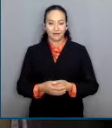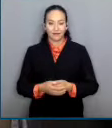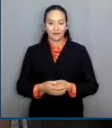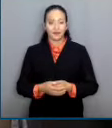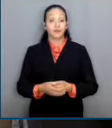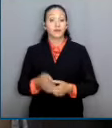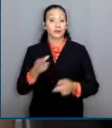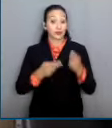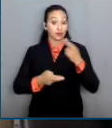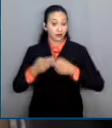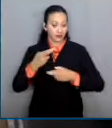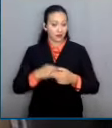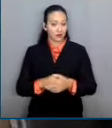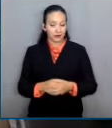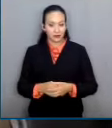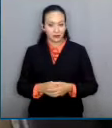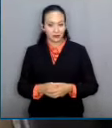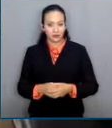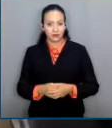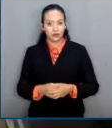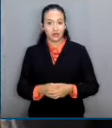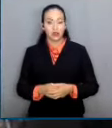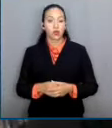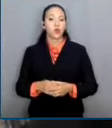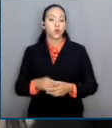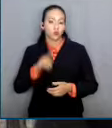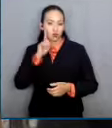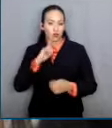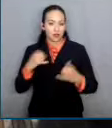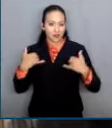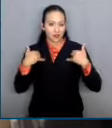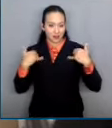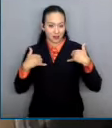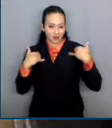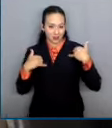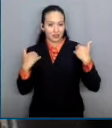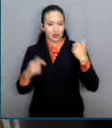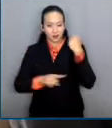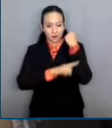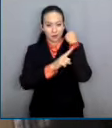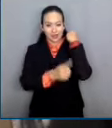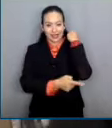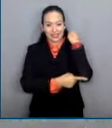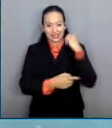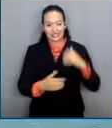El embarazo adolescente es producto de actos de violencia sexual.